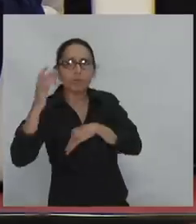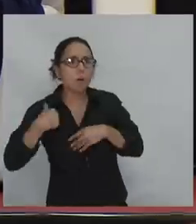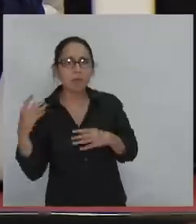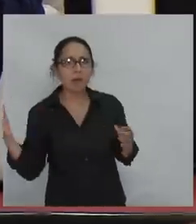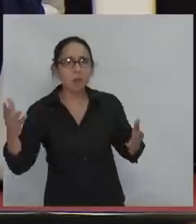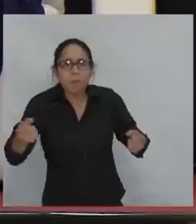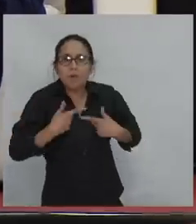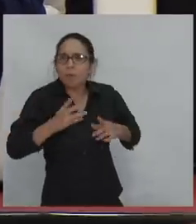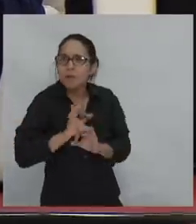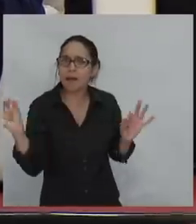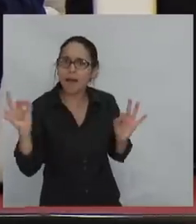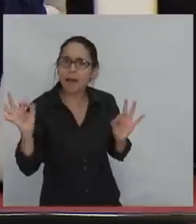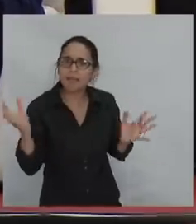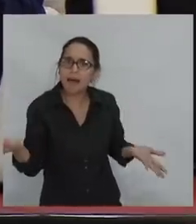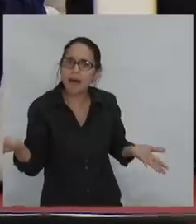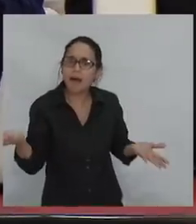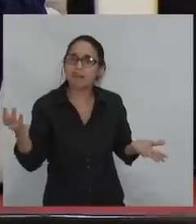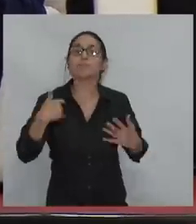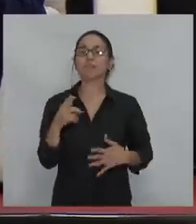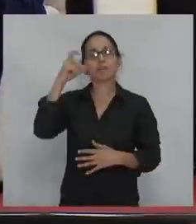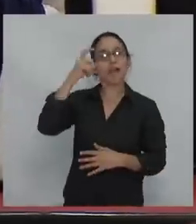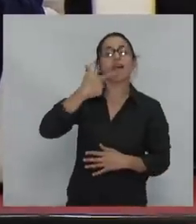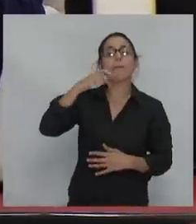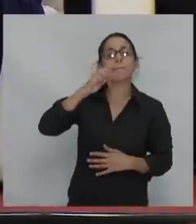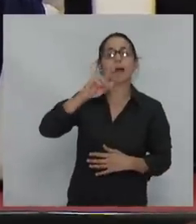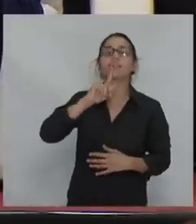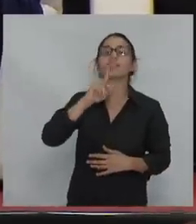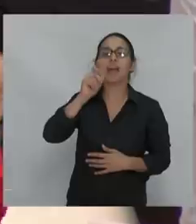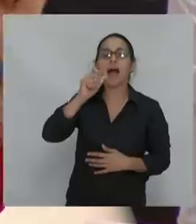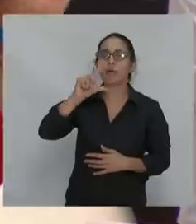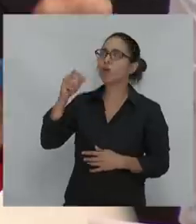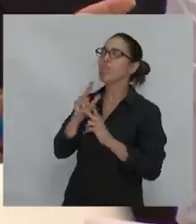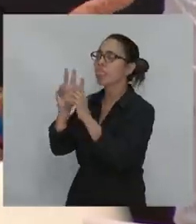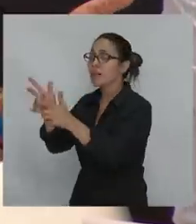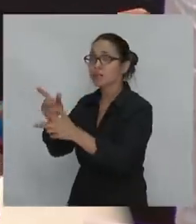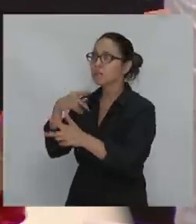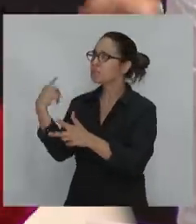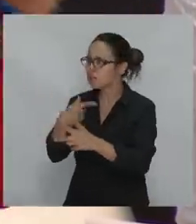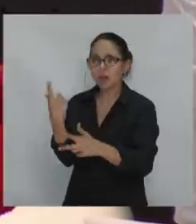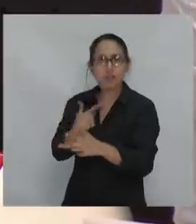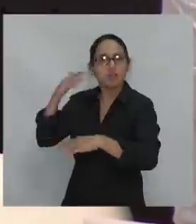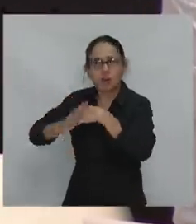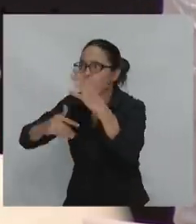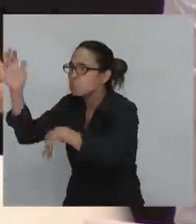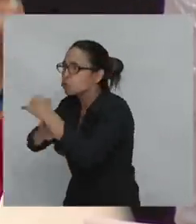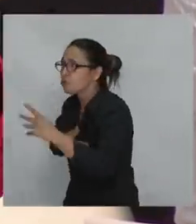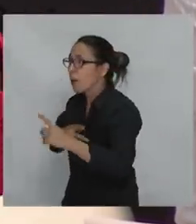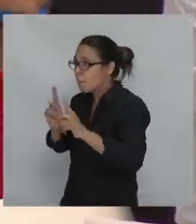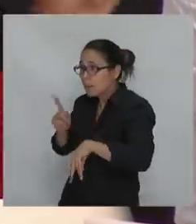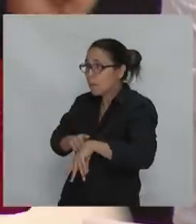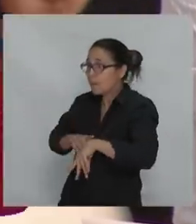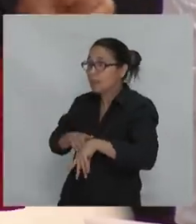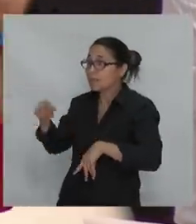entonces Espartaco, retomando una frase del manifiesto comunista, dice, entonces, si todo lo hemos construido nosotros y nada es nuestro,